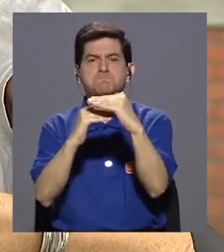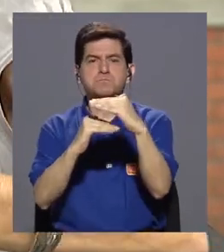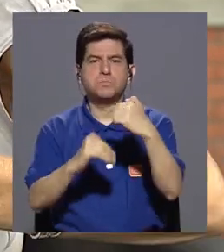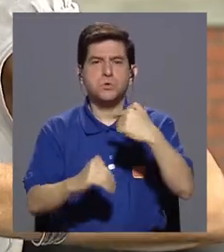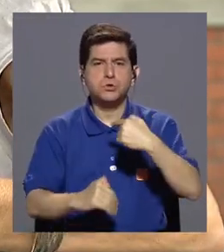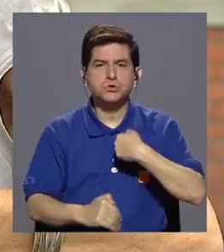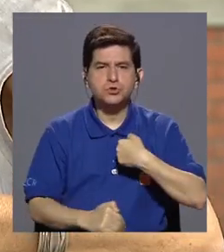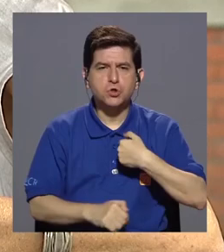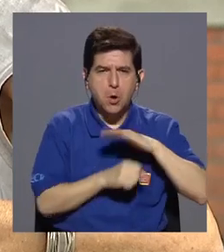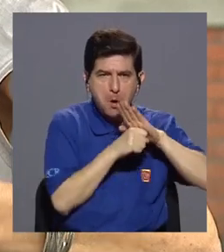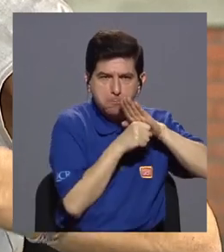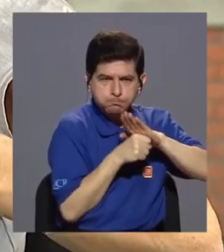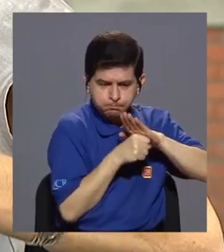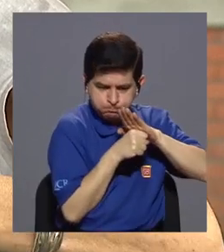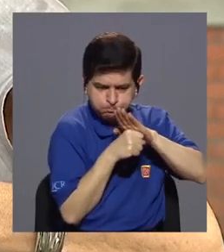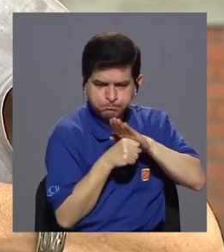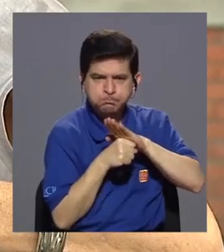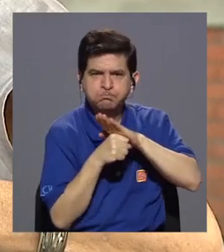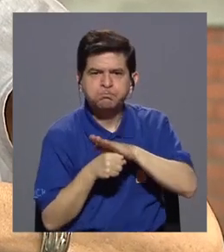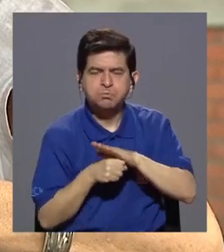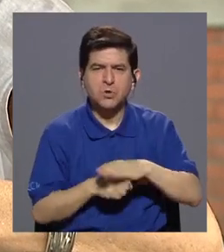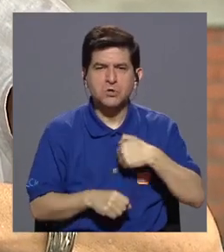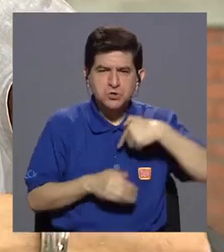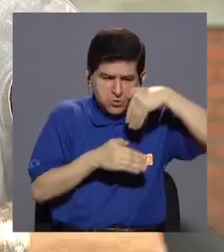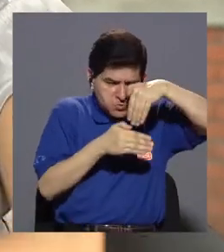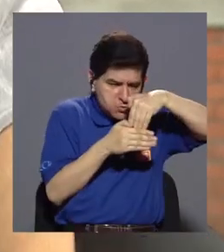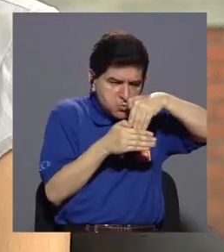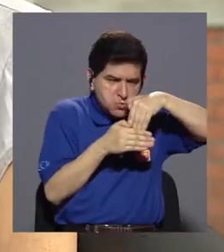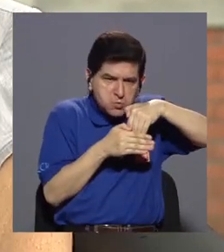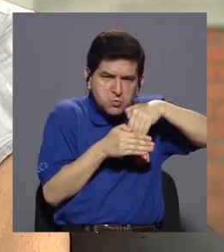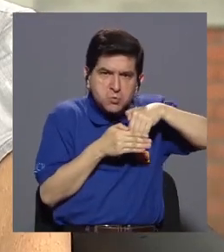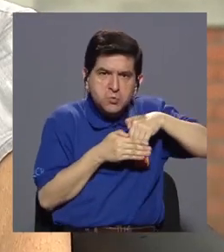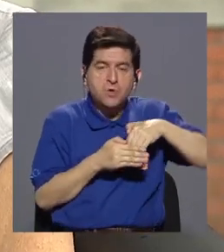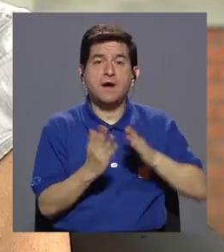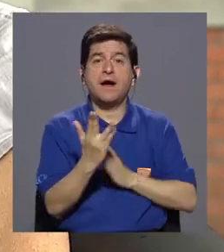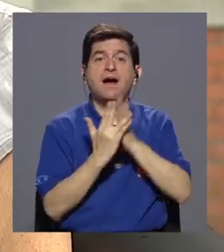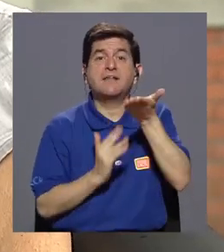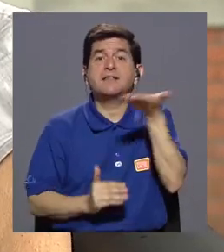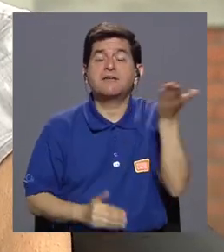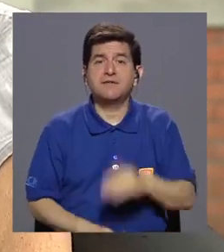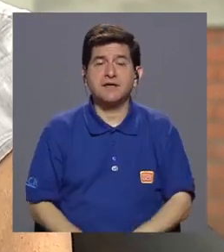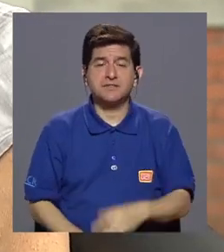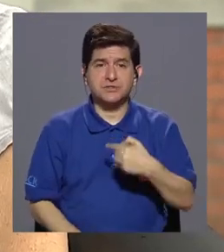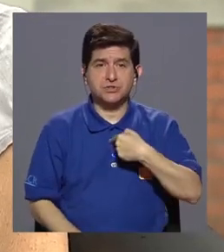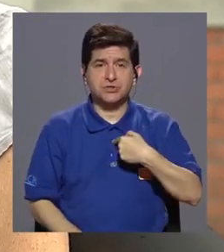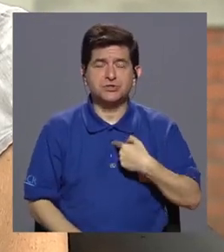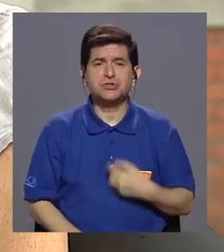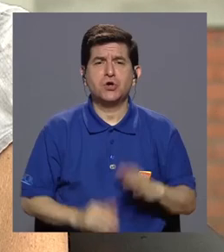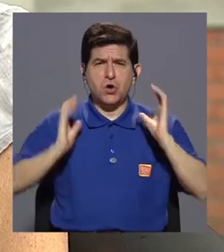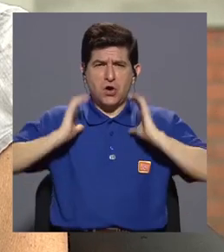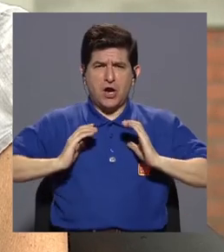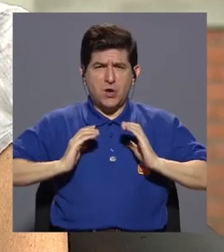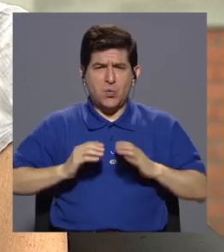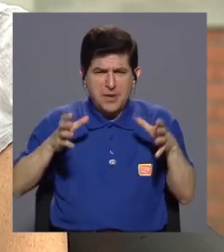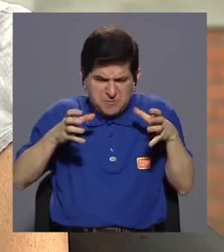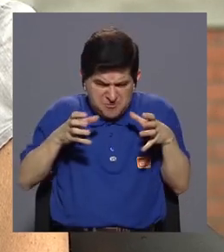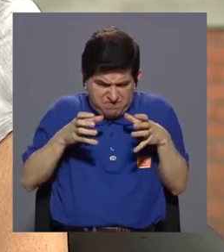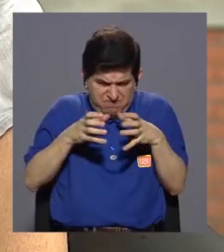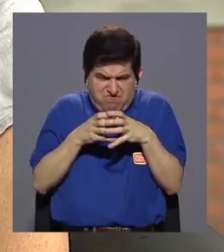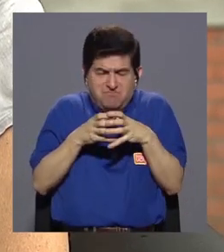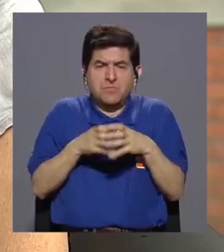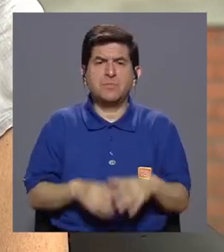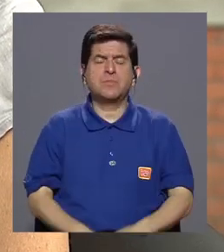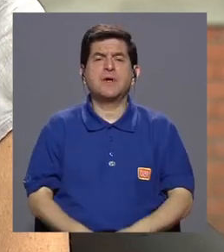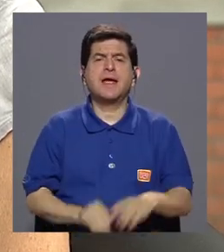los voy reprimiendo, los voy guardando y lo hago por medio de apretar mi cuerpo. Un ejemplo muy sencillo es